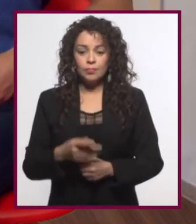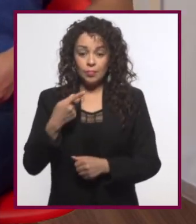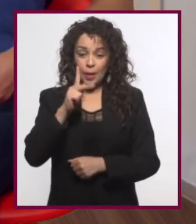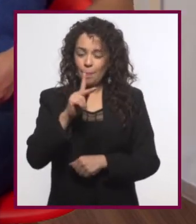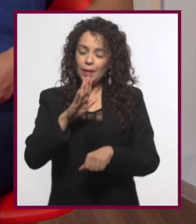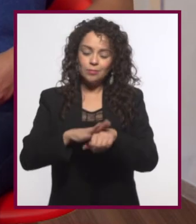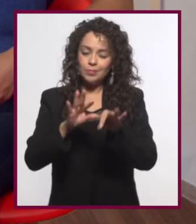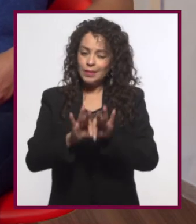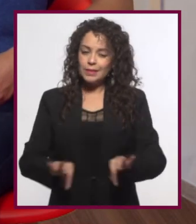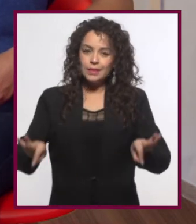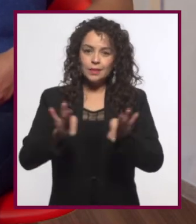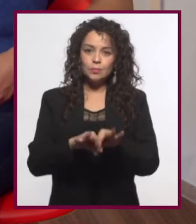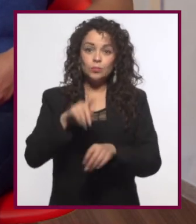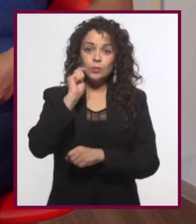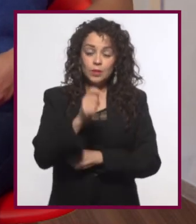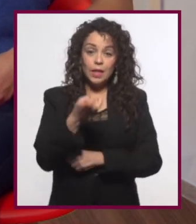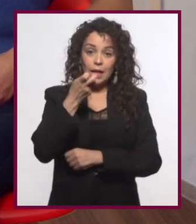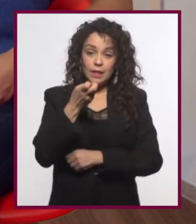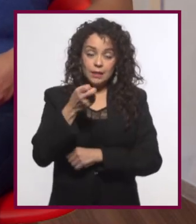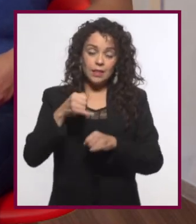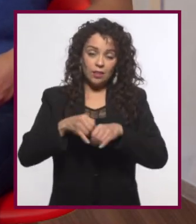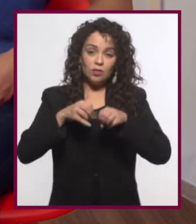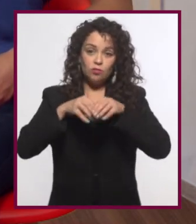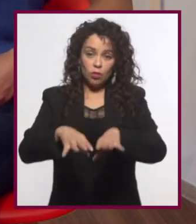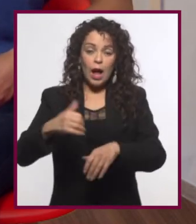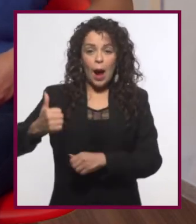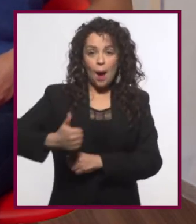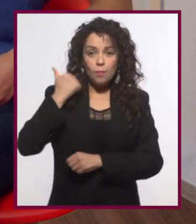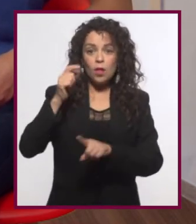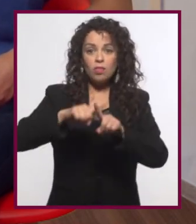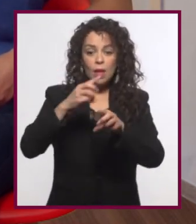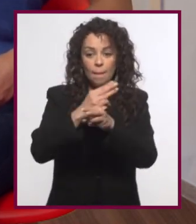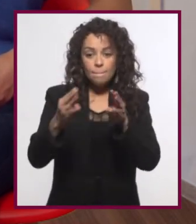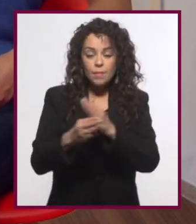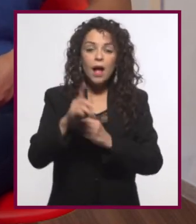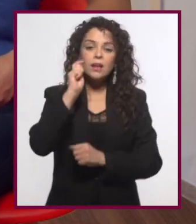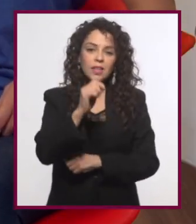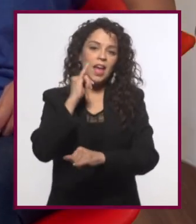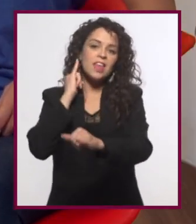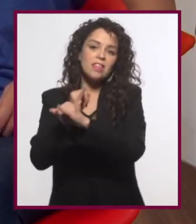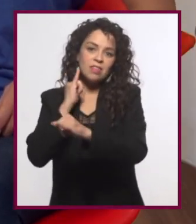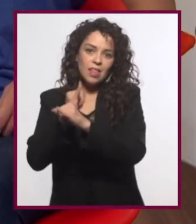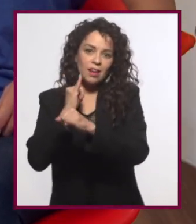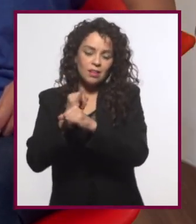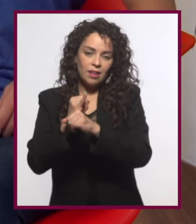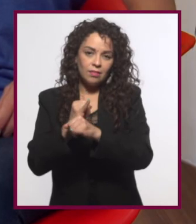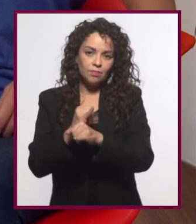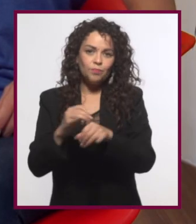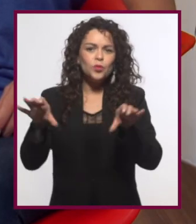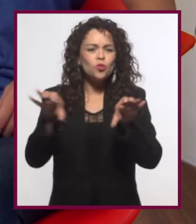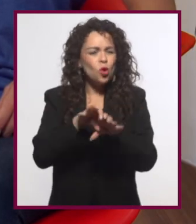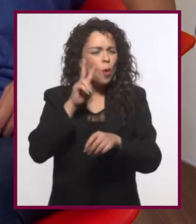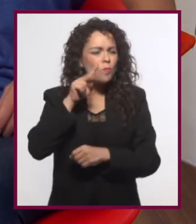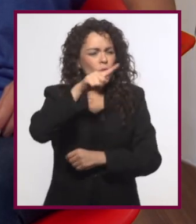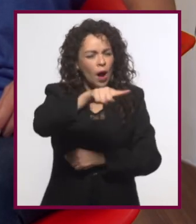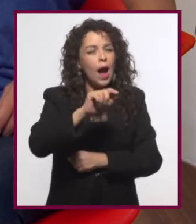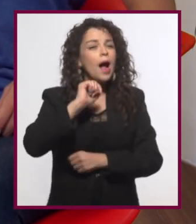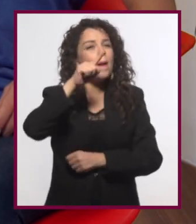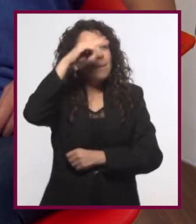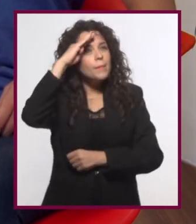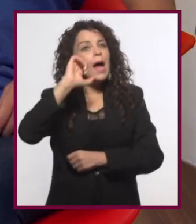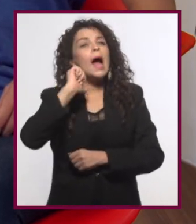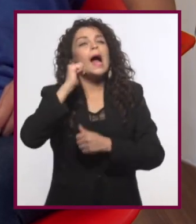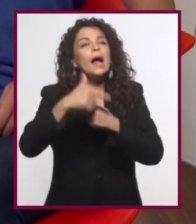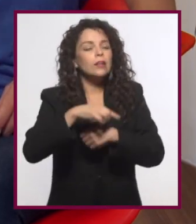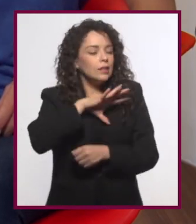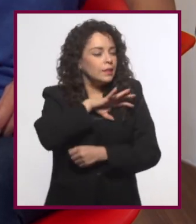Pero sigue siendo fundamental la creación de contenido aprovechando todos los recursos de Internet. ¿Qué les parece si ahora piensan en algo que les apasione?